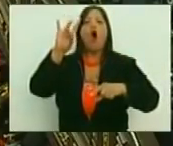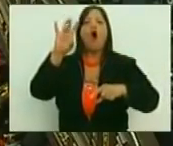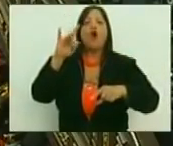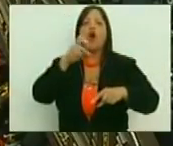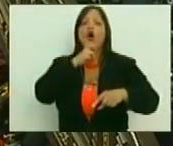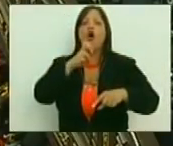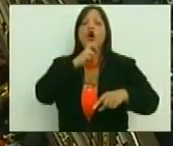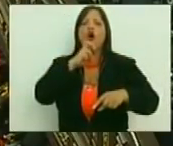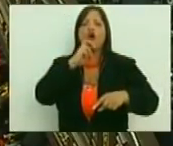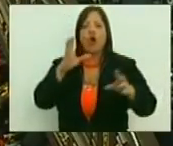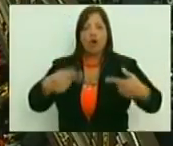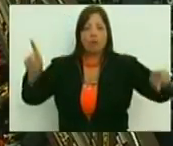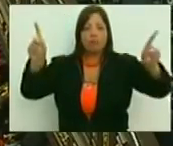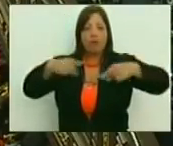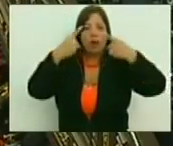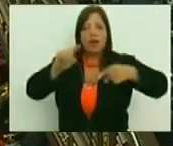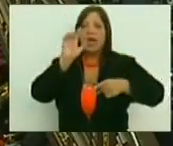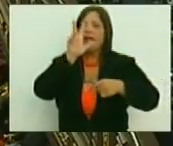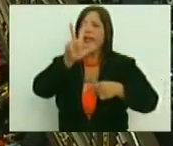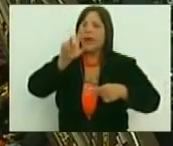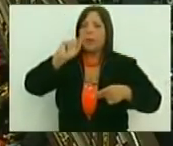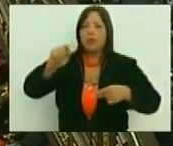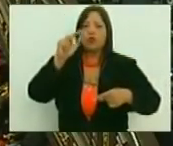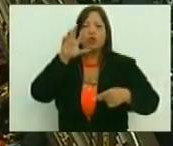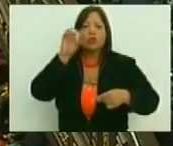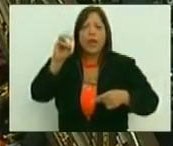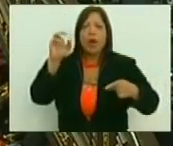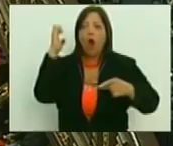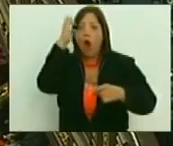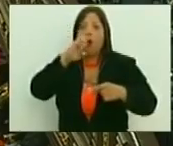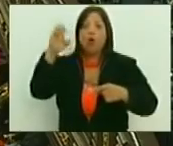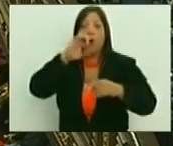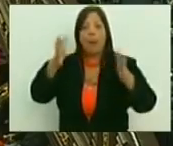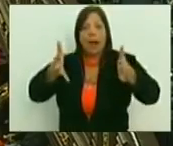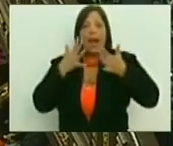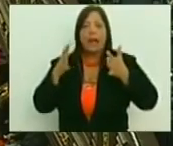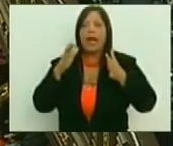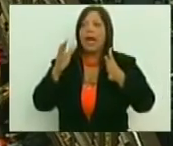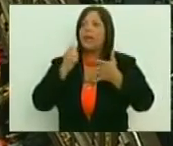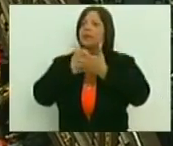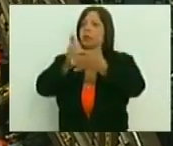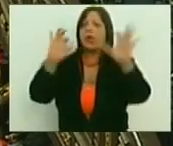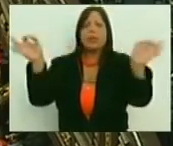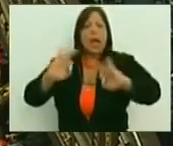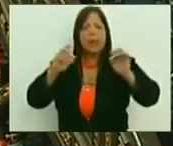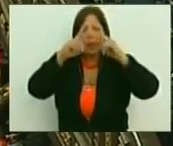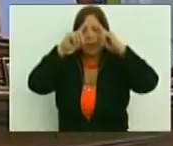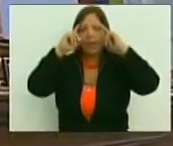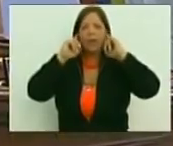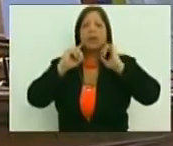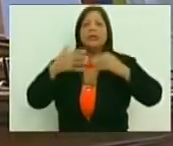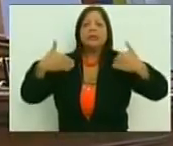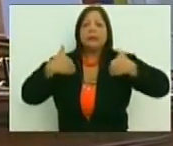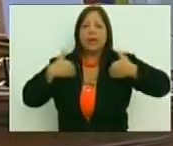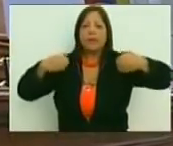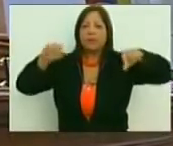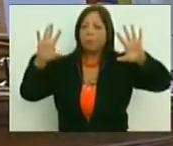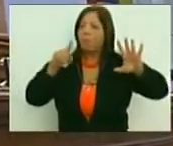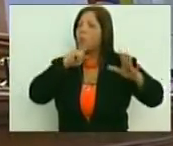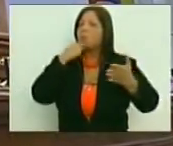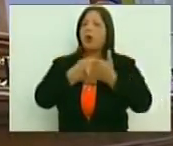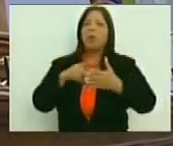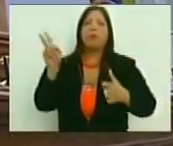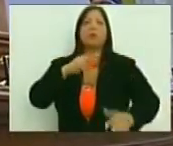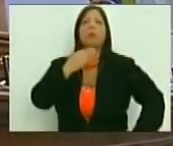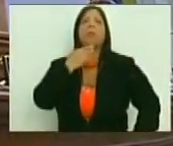como director de orquesta 3.0 en Europa, sin ayuda de nadie, a punta de sacrificio, y nadie lo nombra en